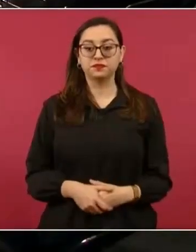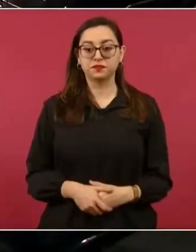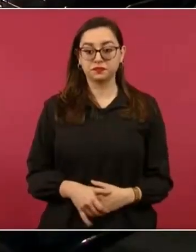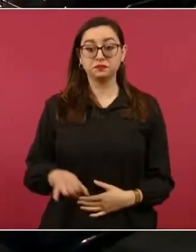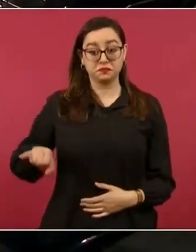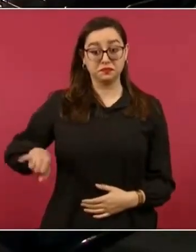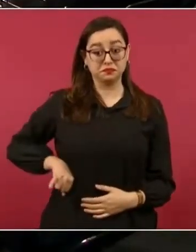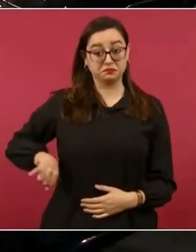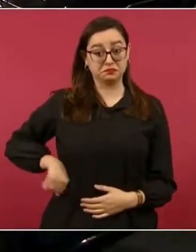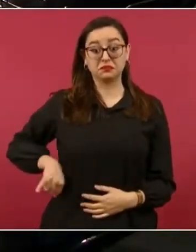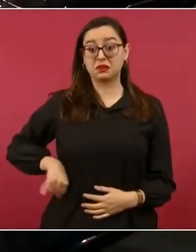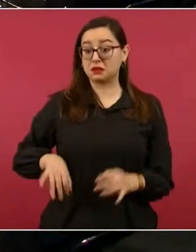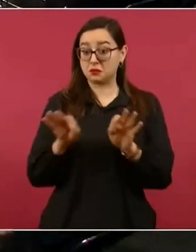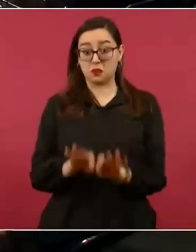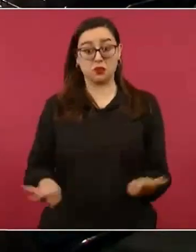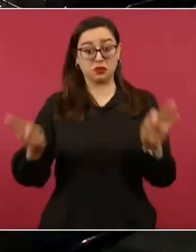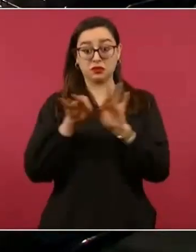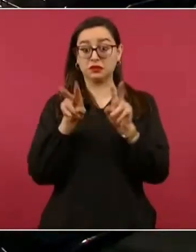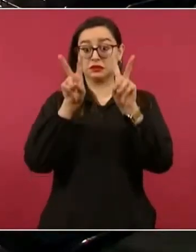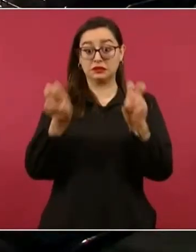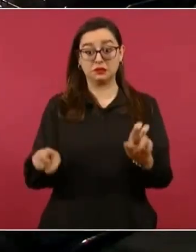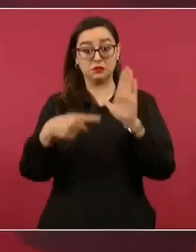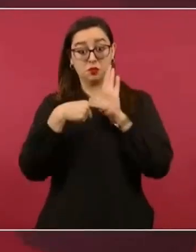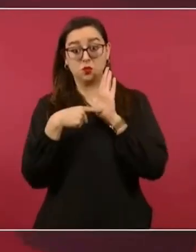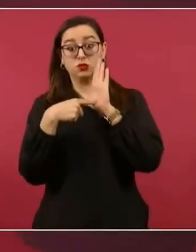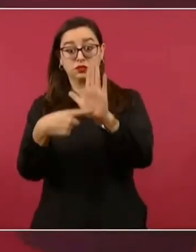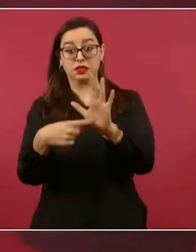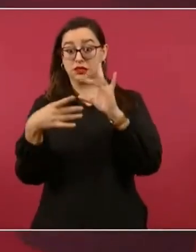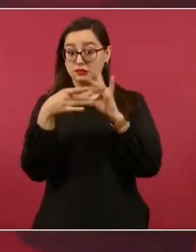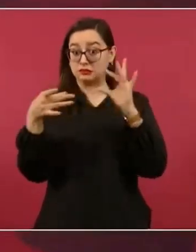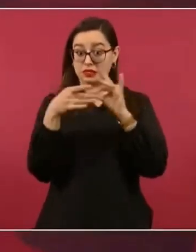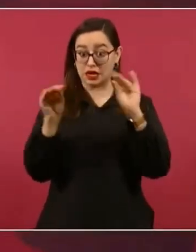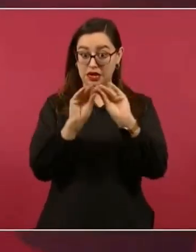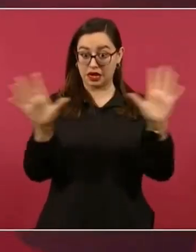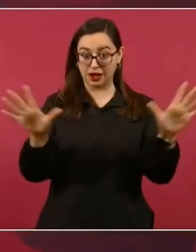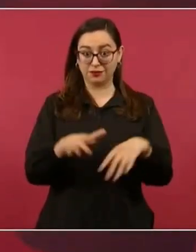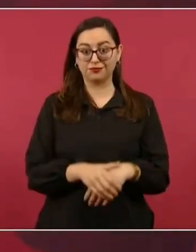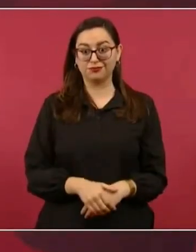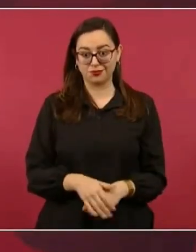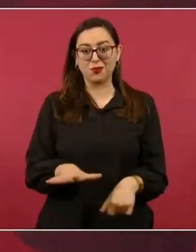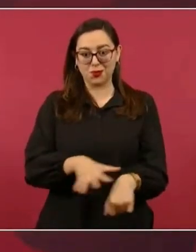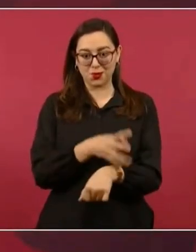aclarar todo esto. Para eso son las conferencias.